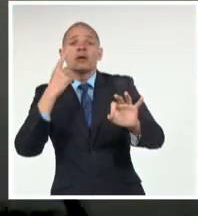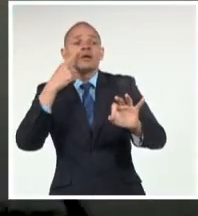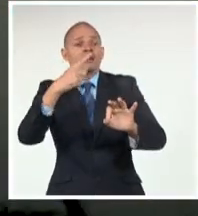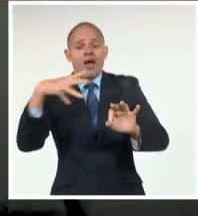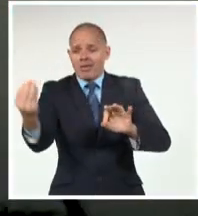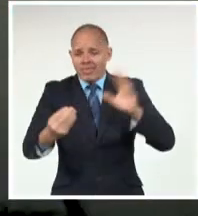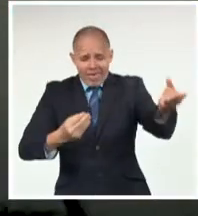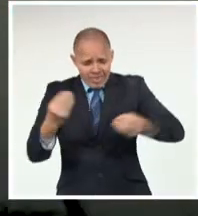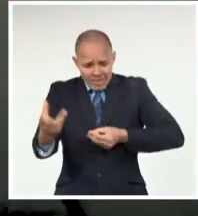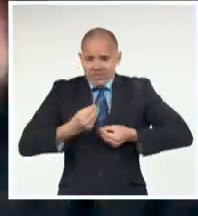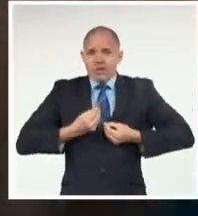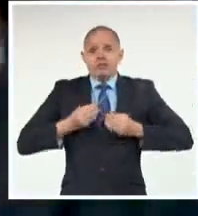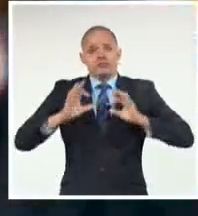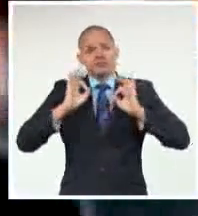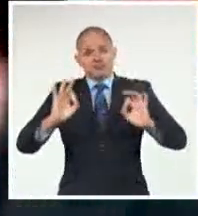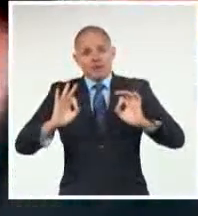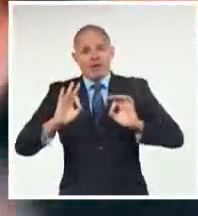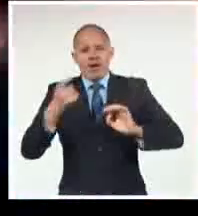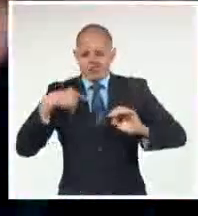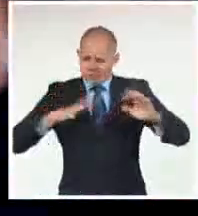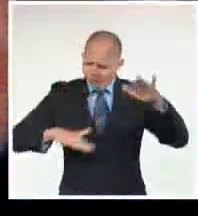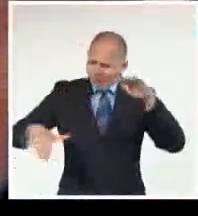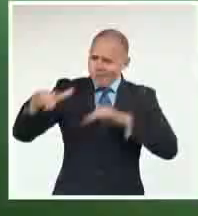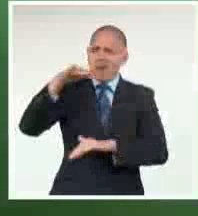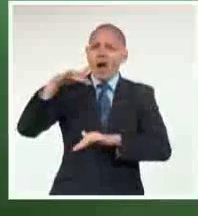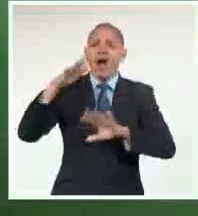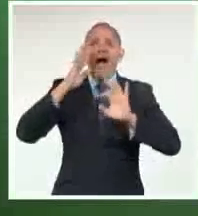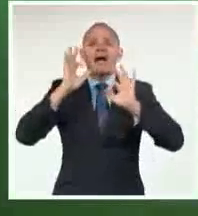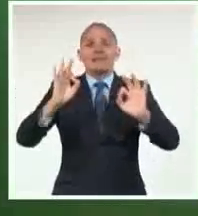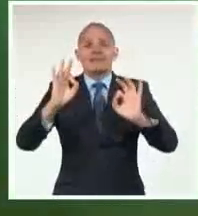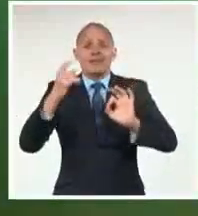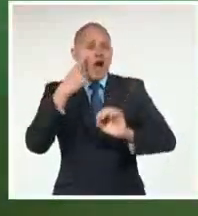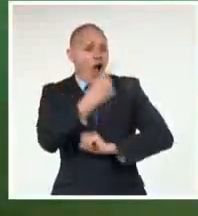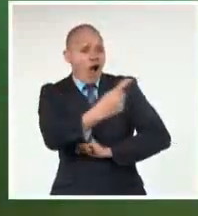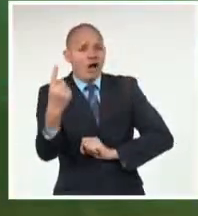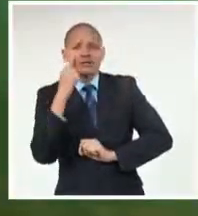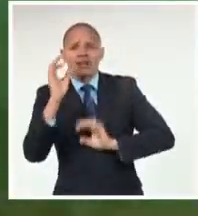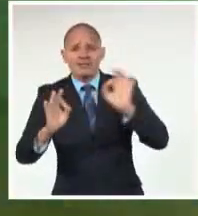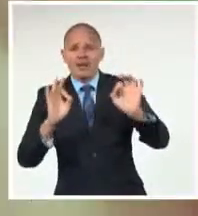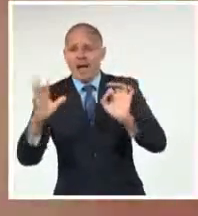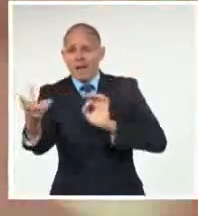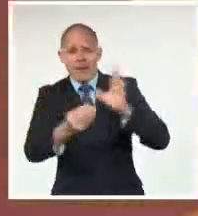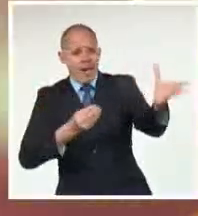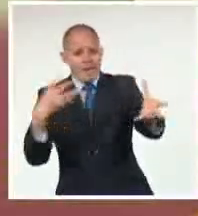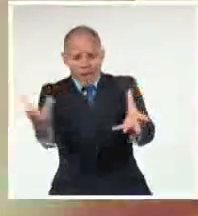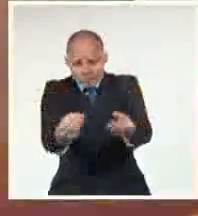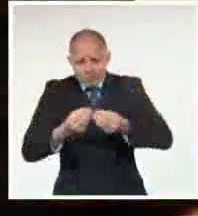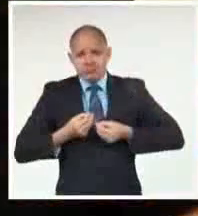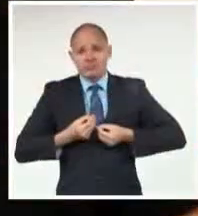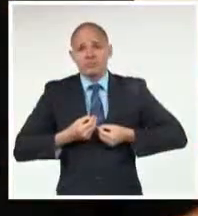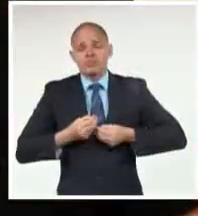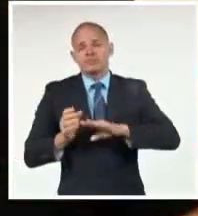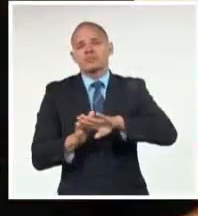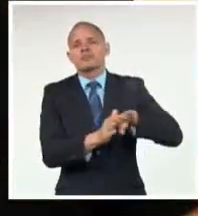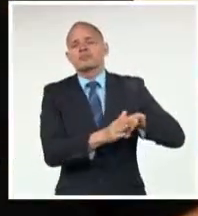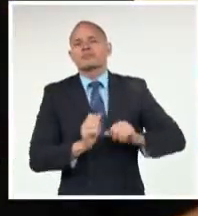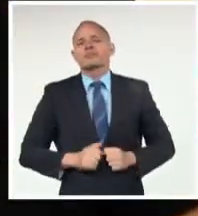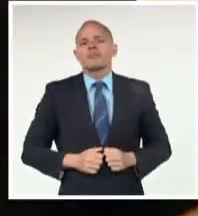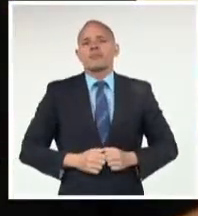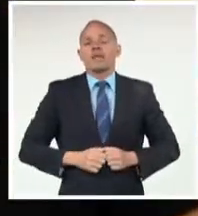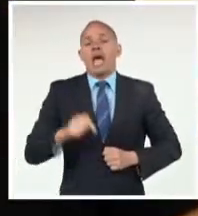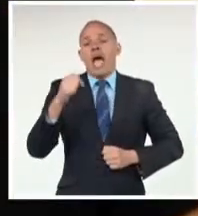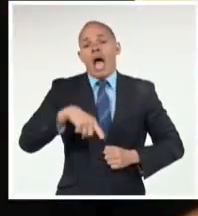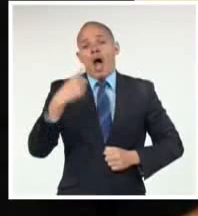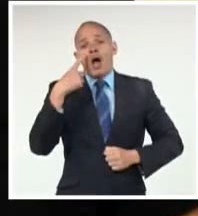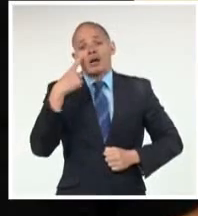novecientos de altura, por encima de lo conocido. El movimiento La Nueva Trova